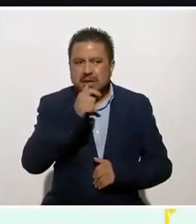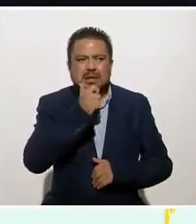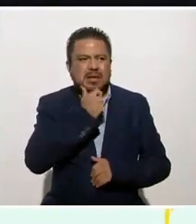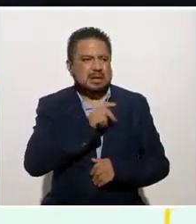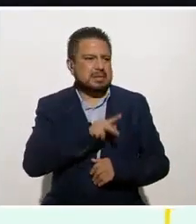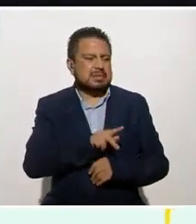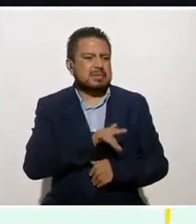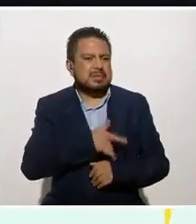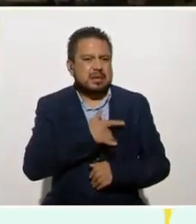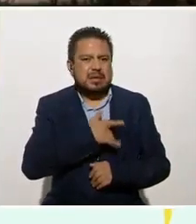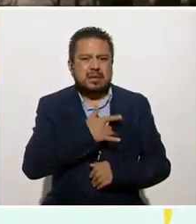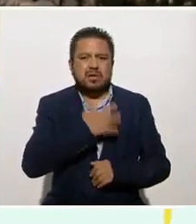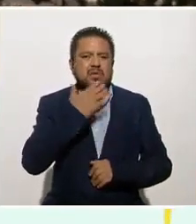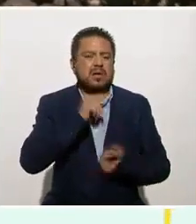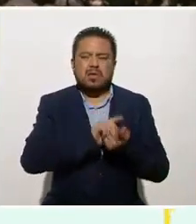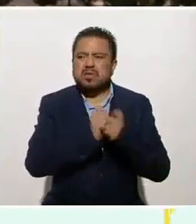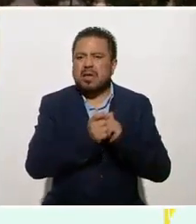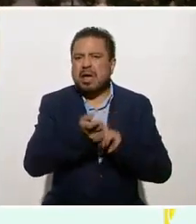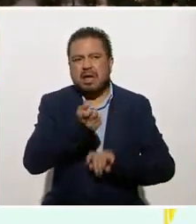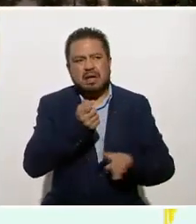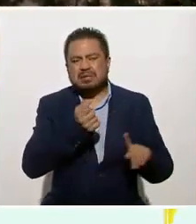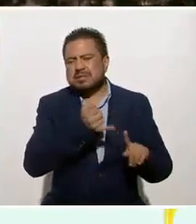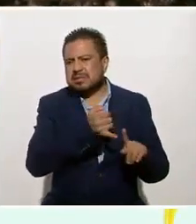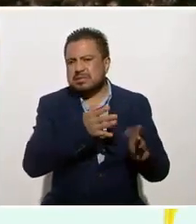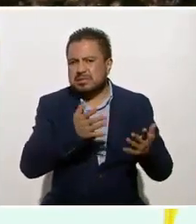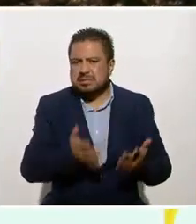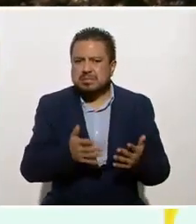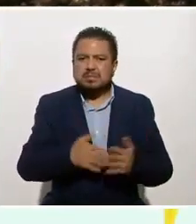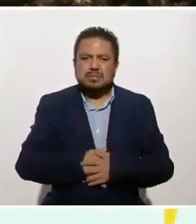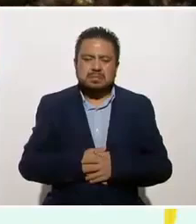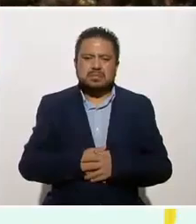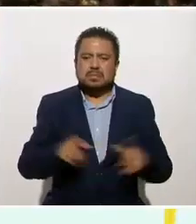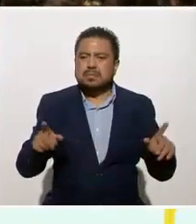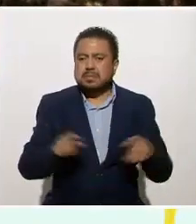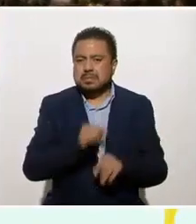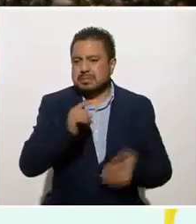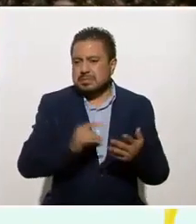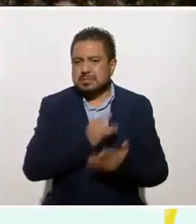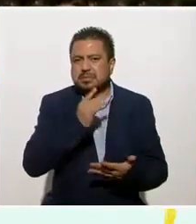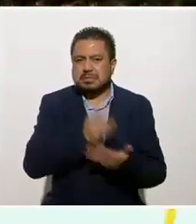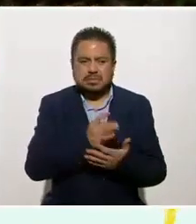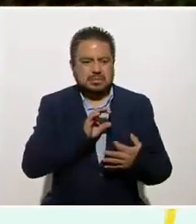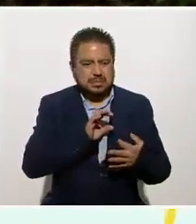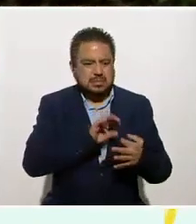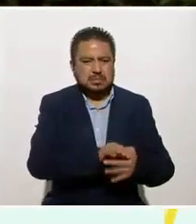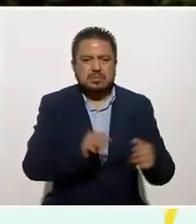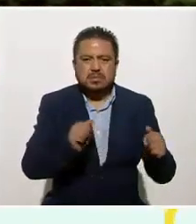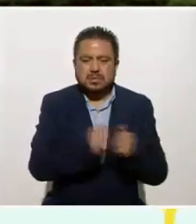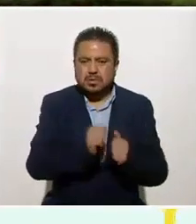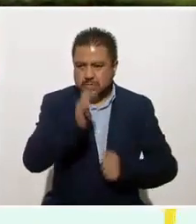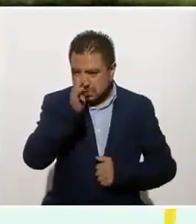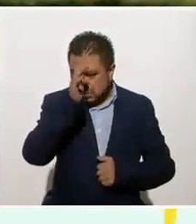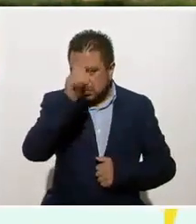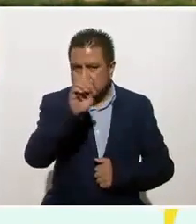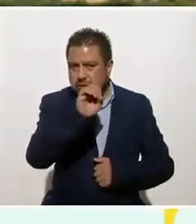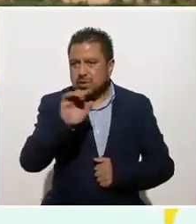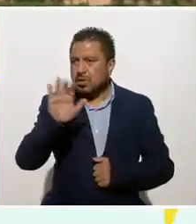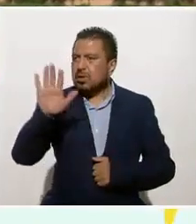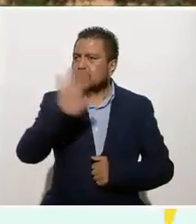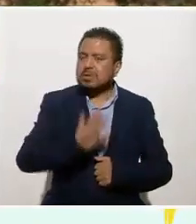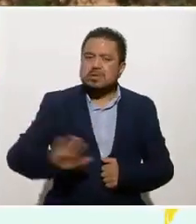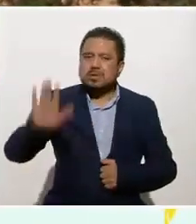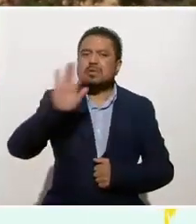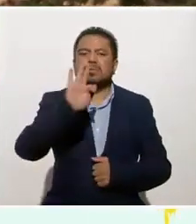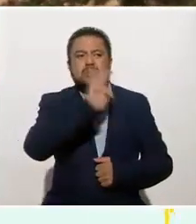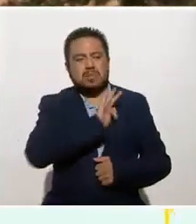inglés. Pero realmente no tiene una traducción como tal. Es simplemente adaptarlo a un término occidental. Y lo